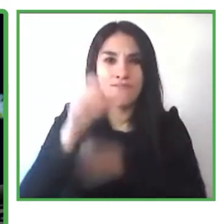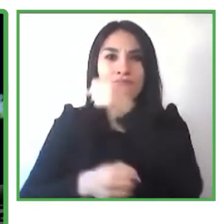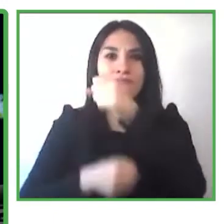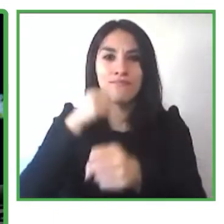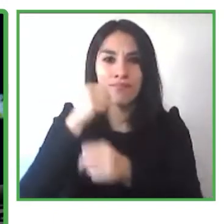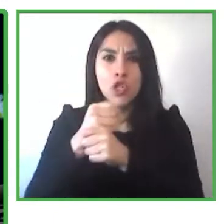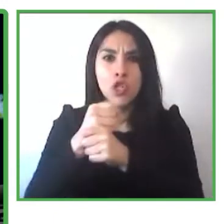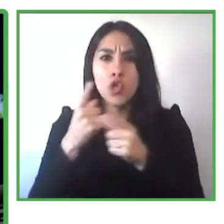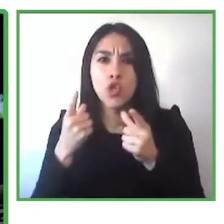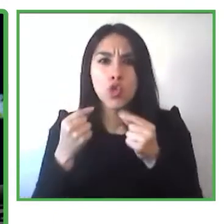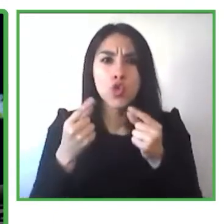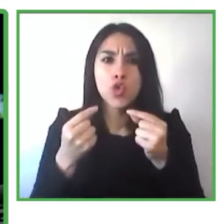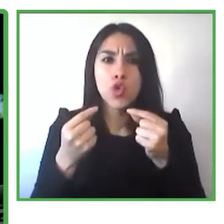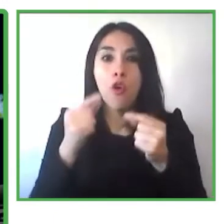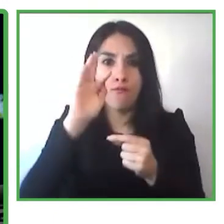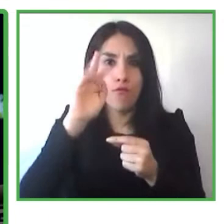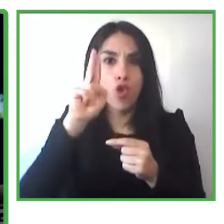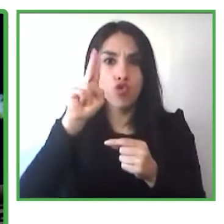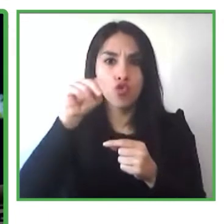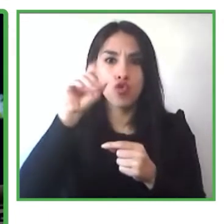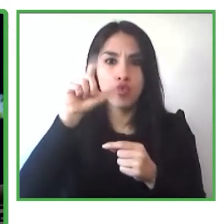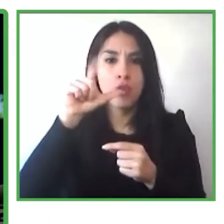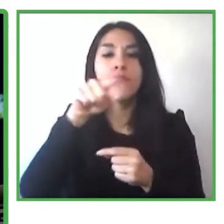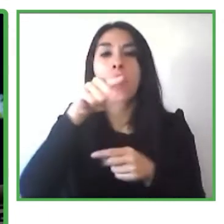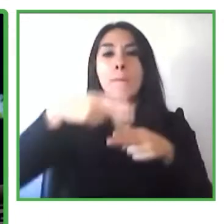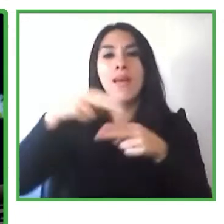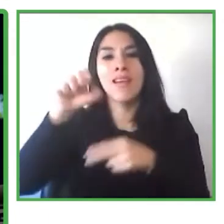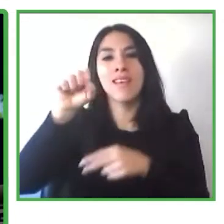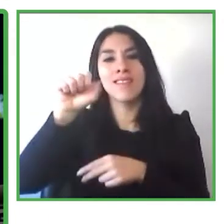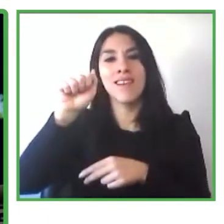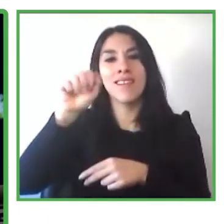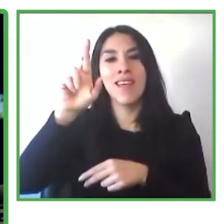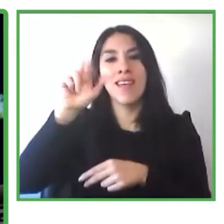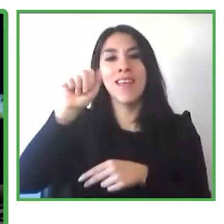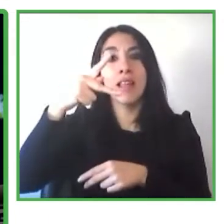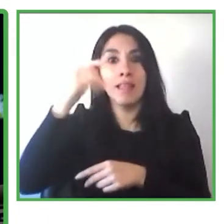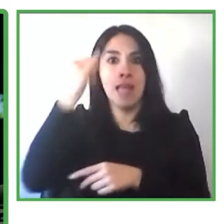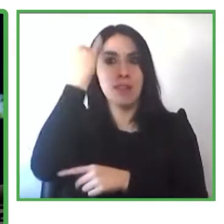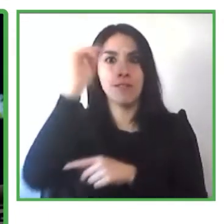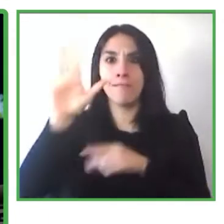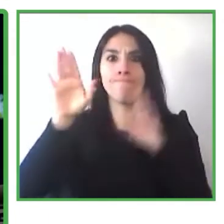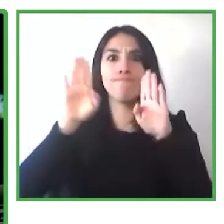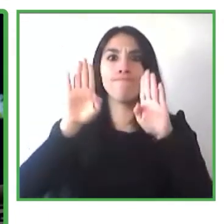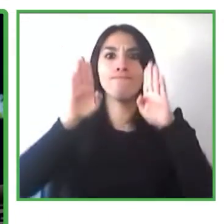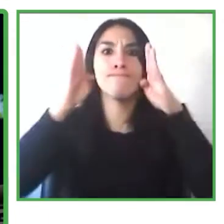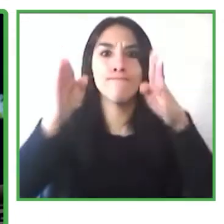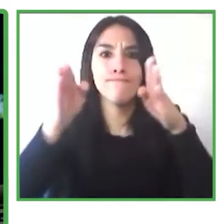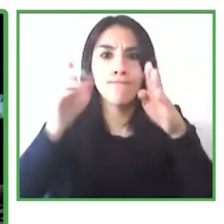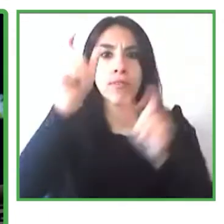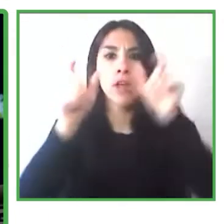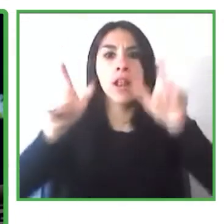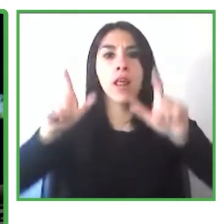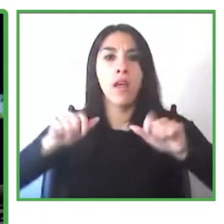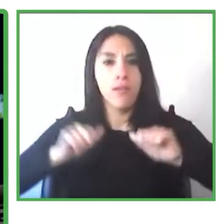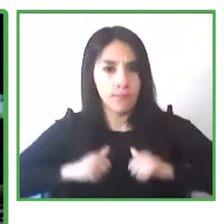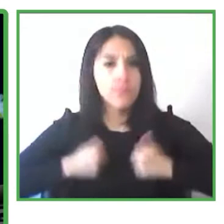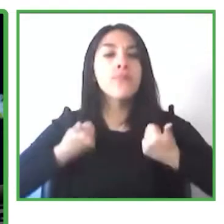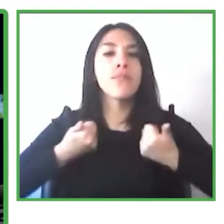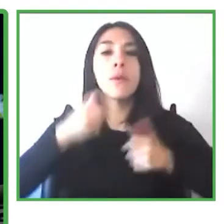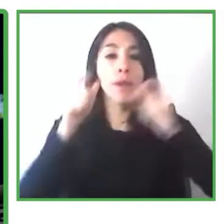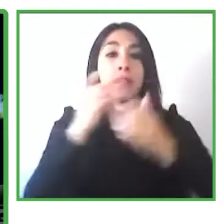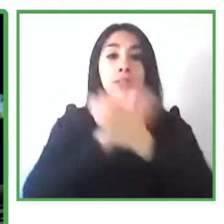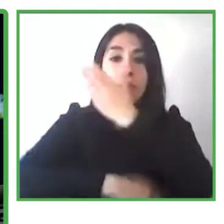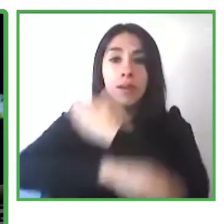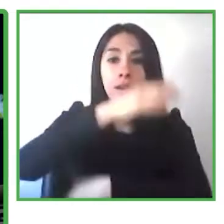adultos con discapacidad para que sigan adquiriendo habilidades para su vida una vez culminada la etapa escolar pero con el paso del